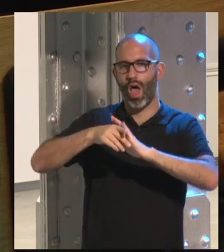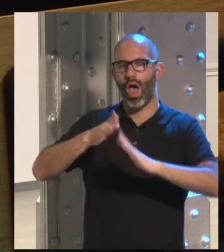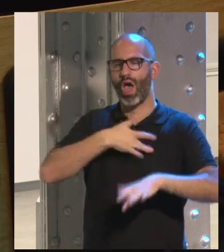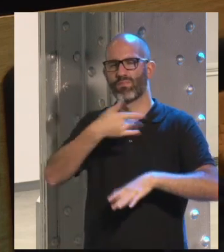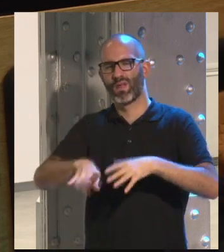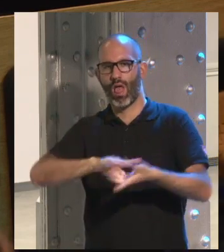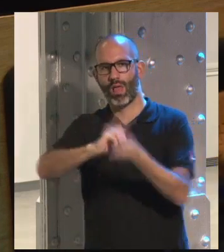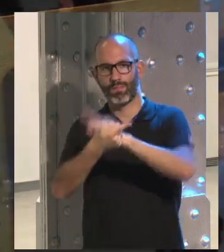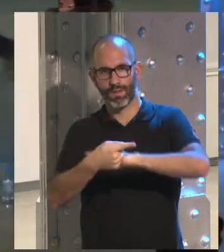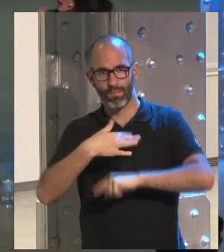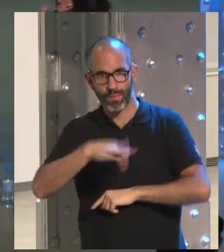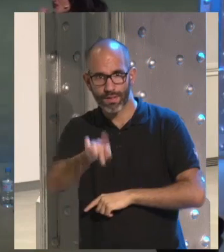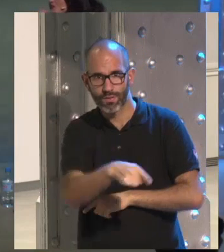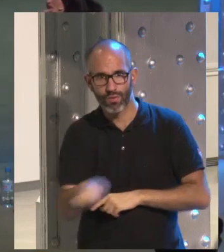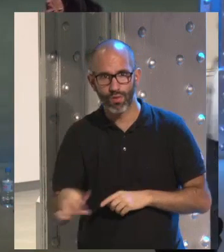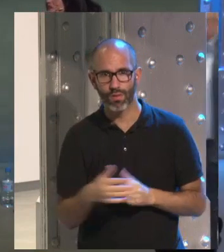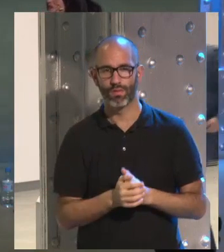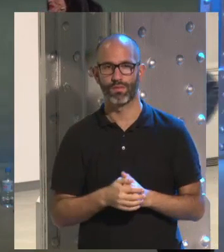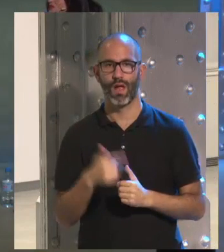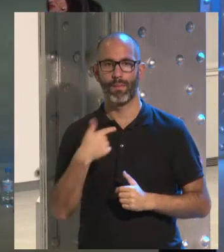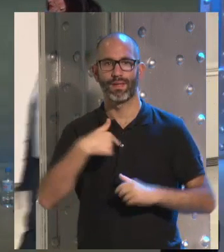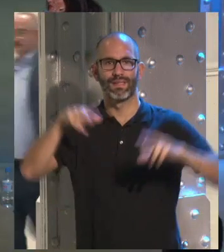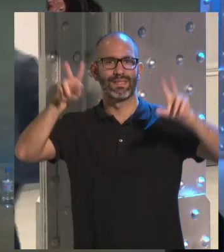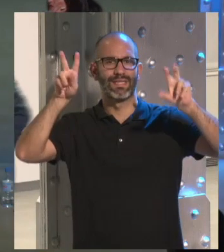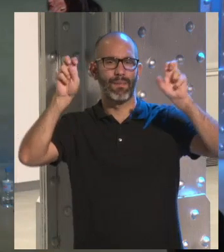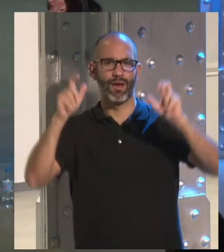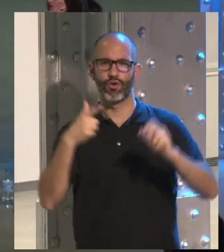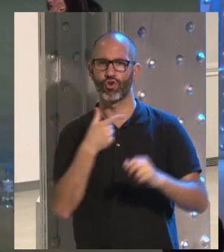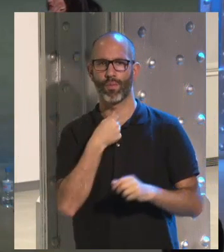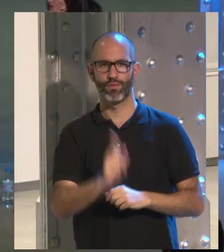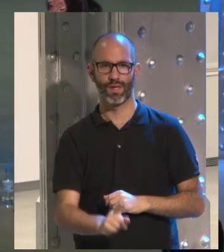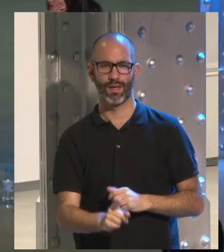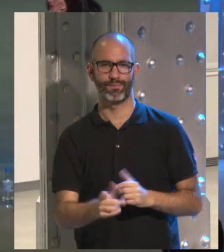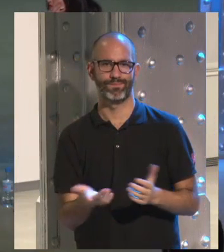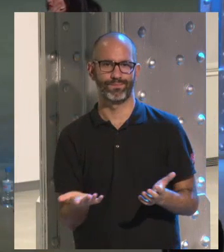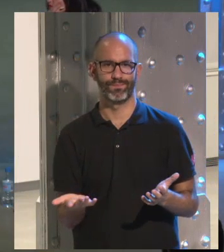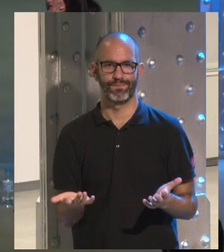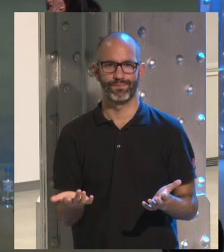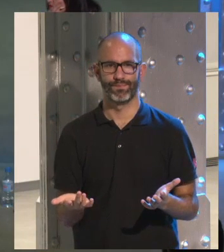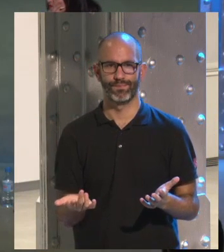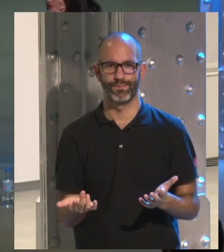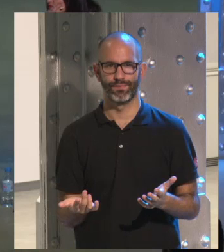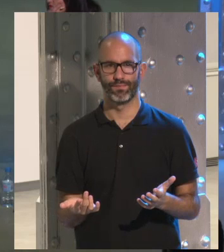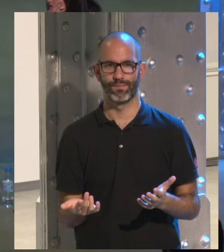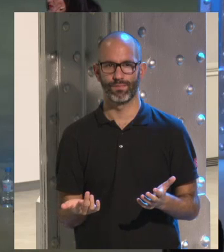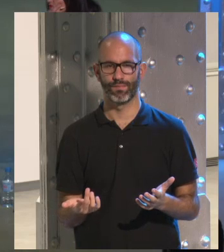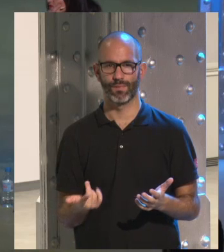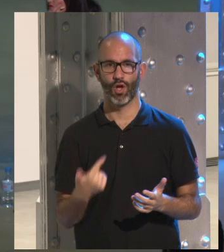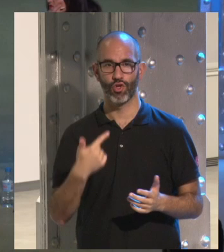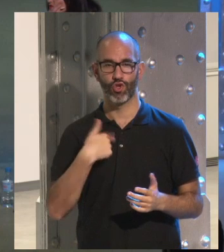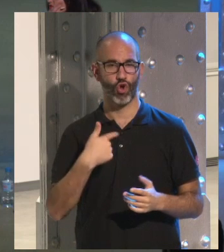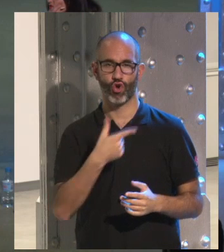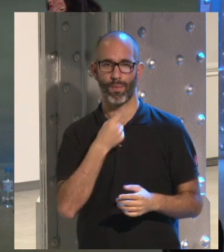y de censura el tema no me gustaría ser el que hace las bases